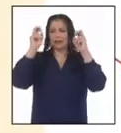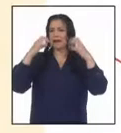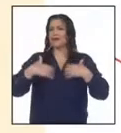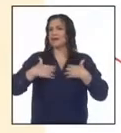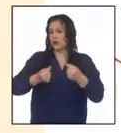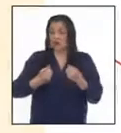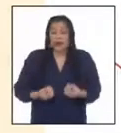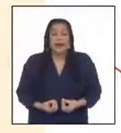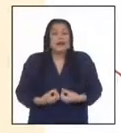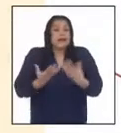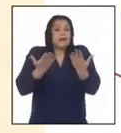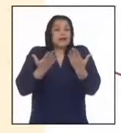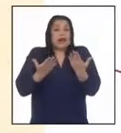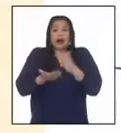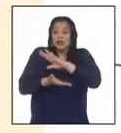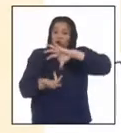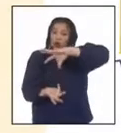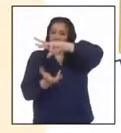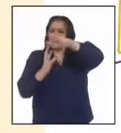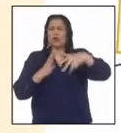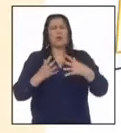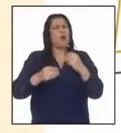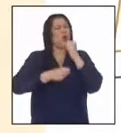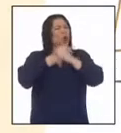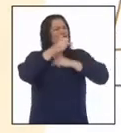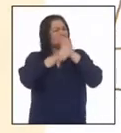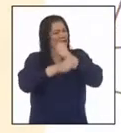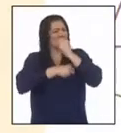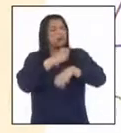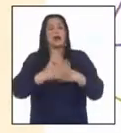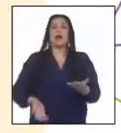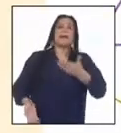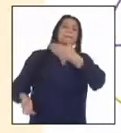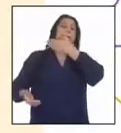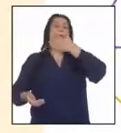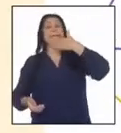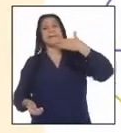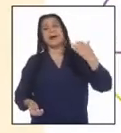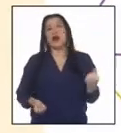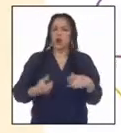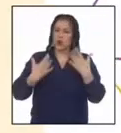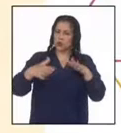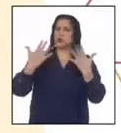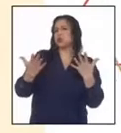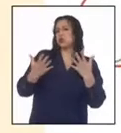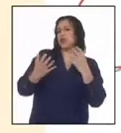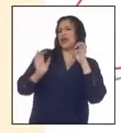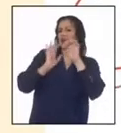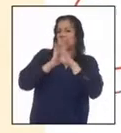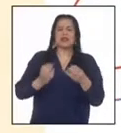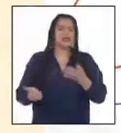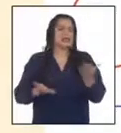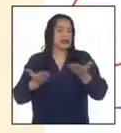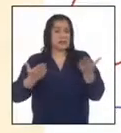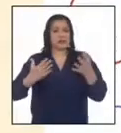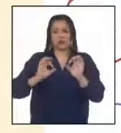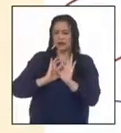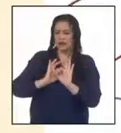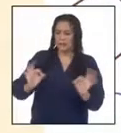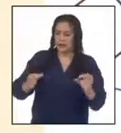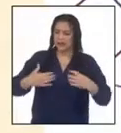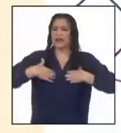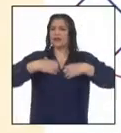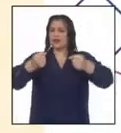Ofrecen al mundo civilizado desde hace muchos años el más magnífico y adelantado ejemplo por sus servicios de higiene pública,